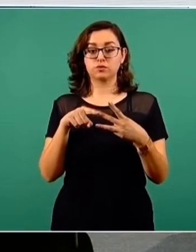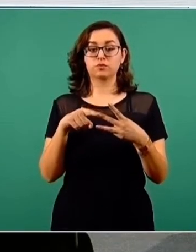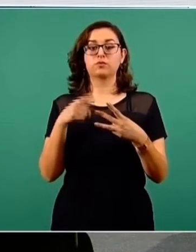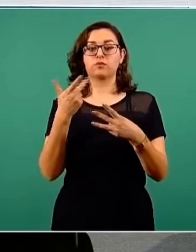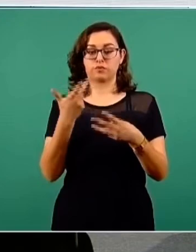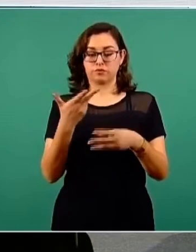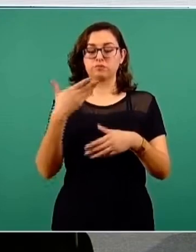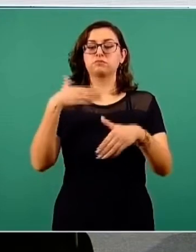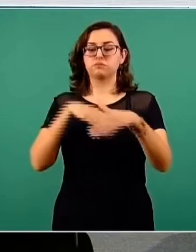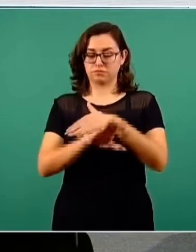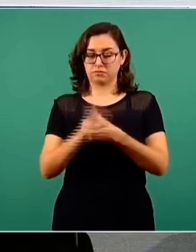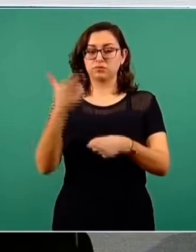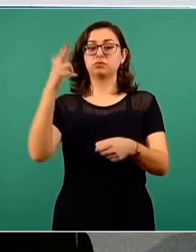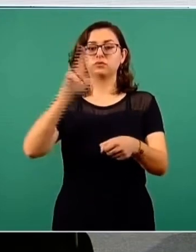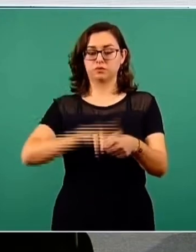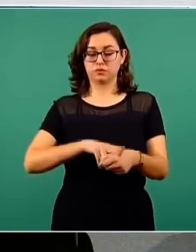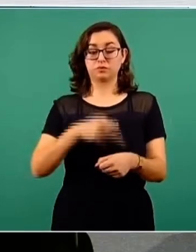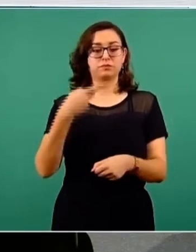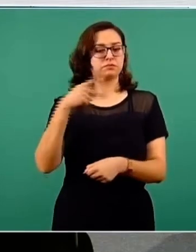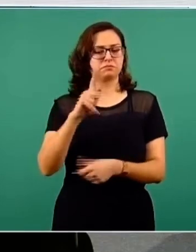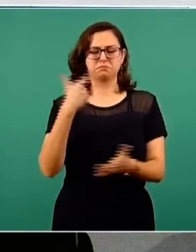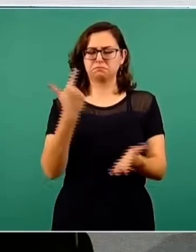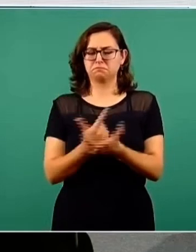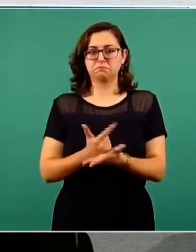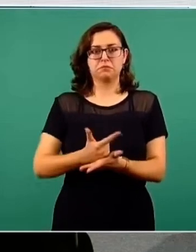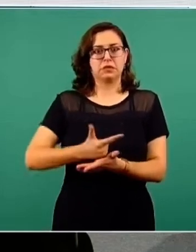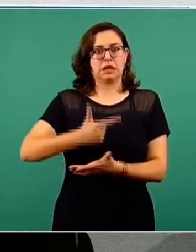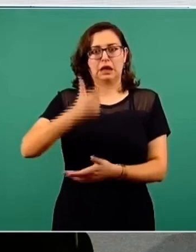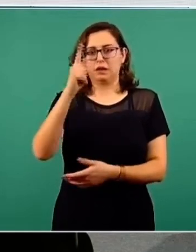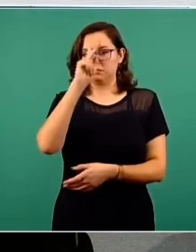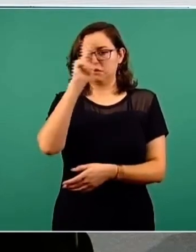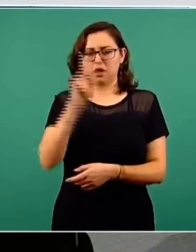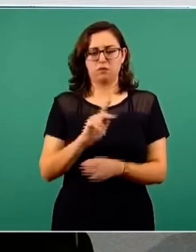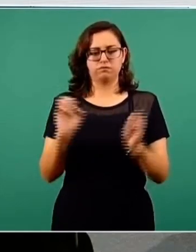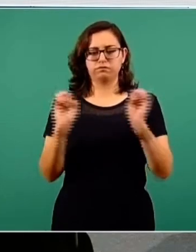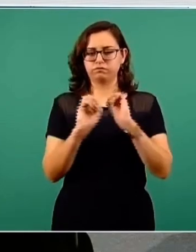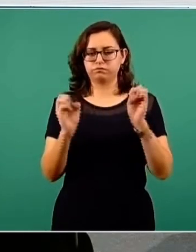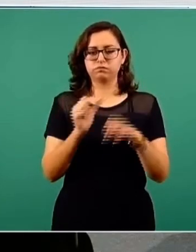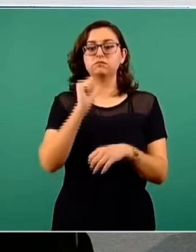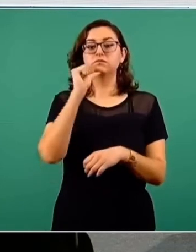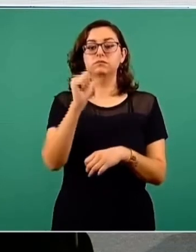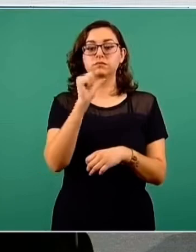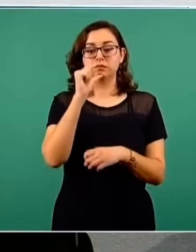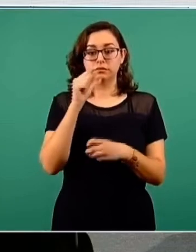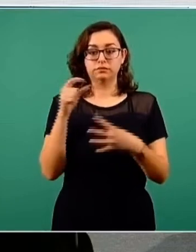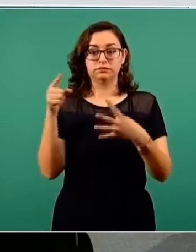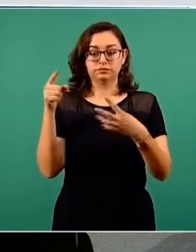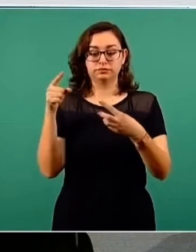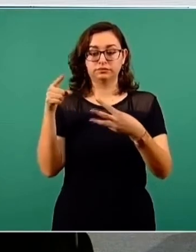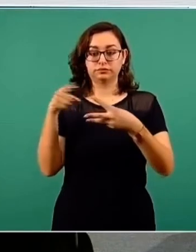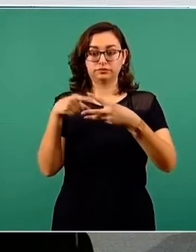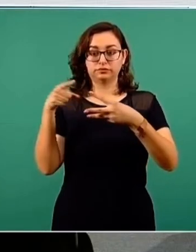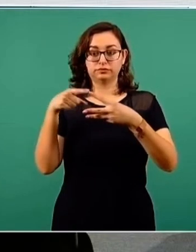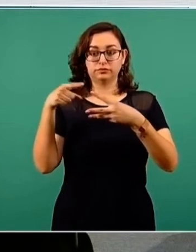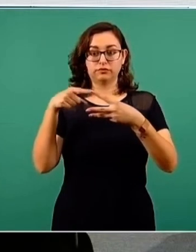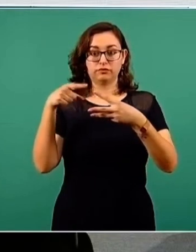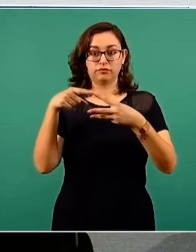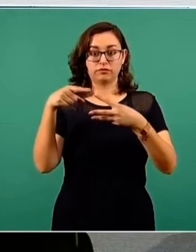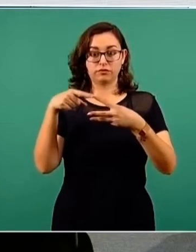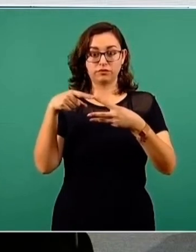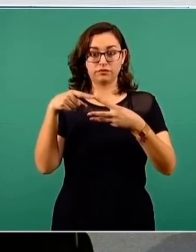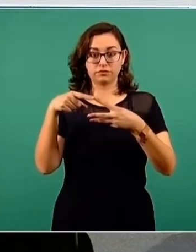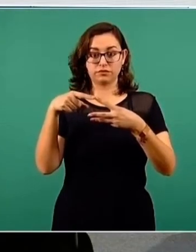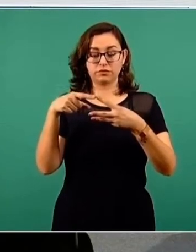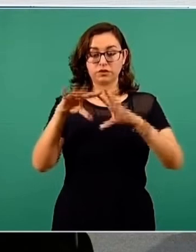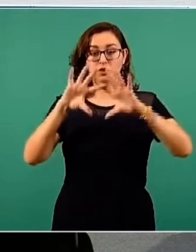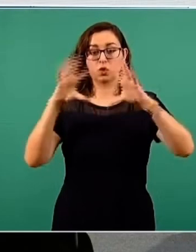hospitalizados, pero que no requieren una terapia intensiva, y la línea dorada es lo que